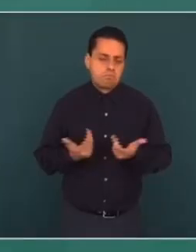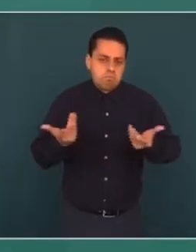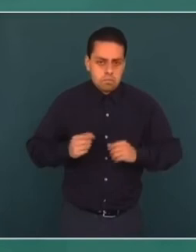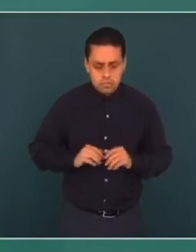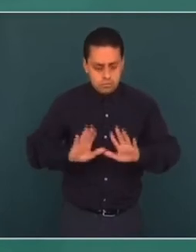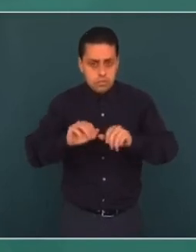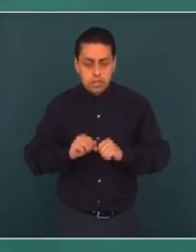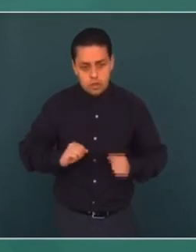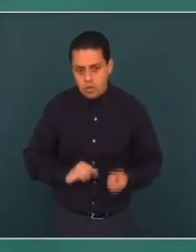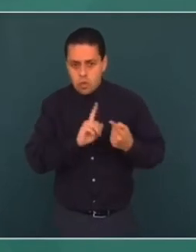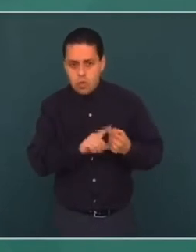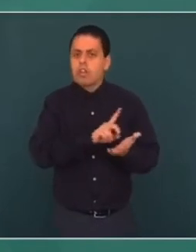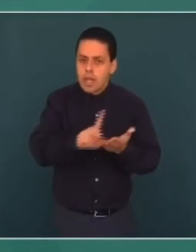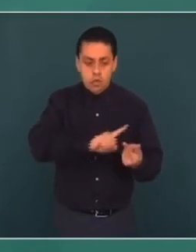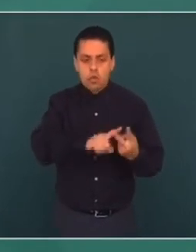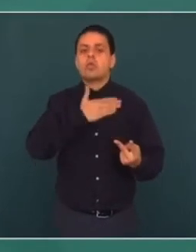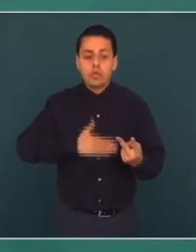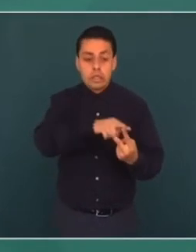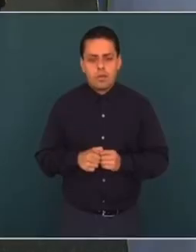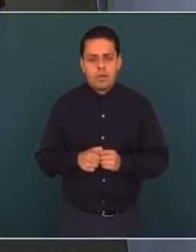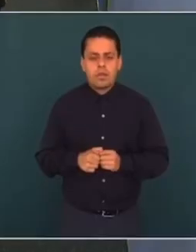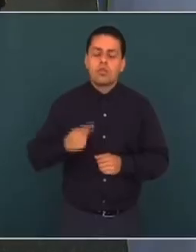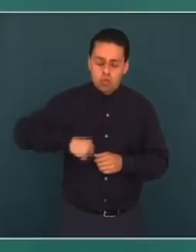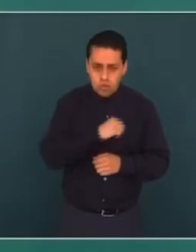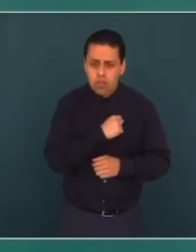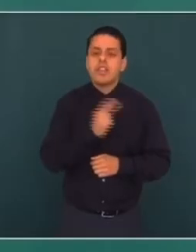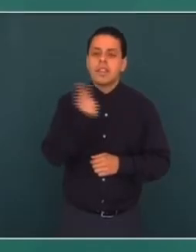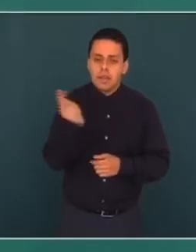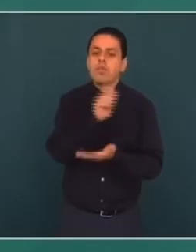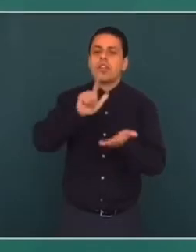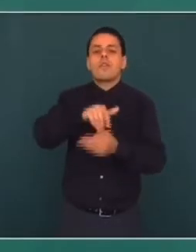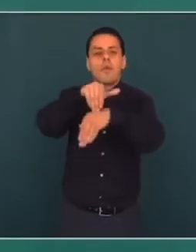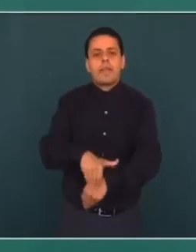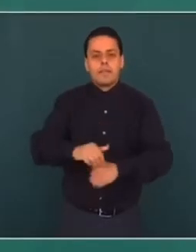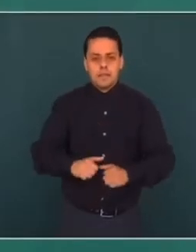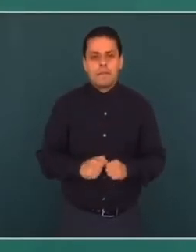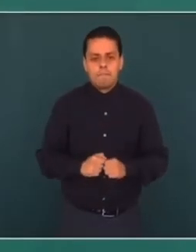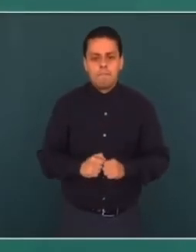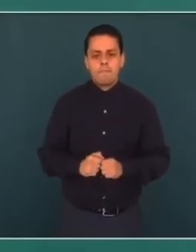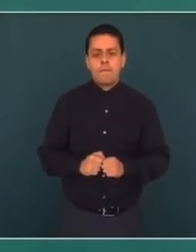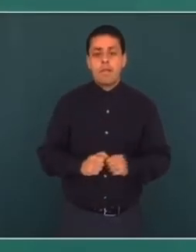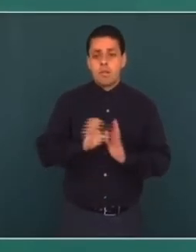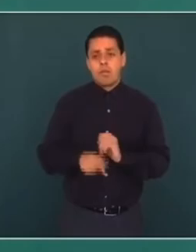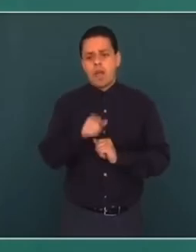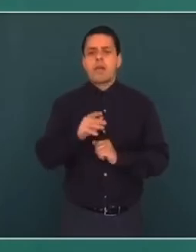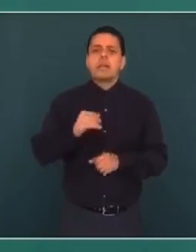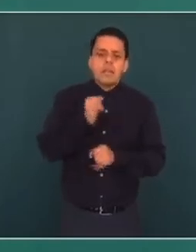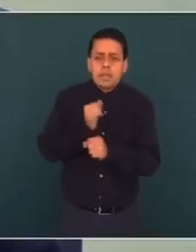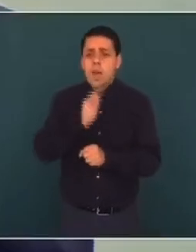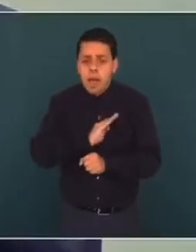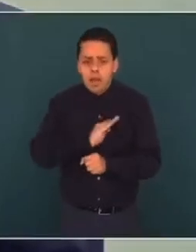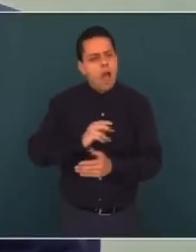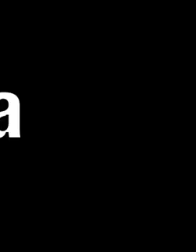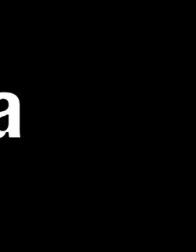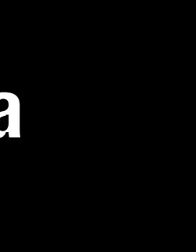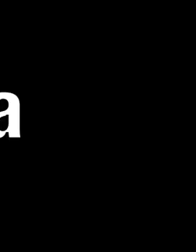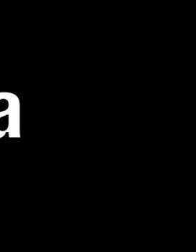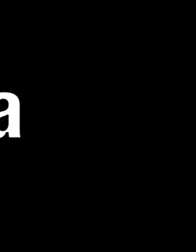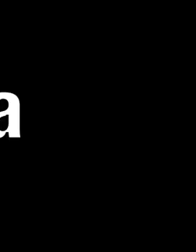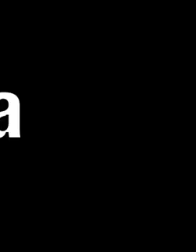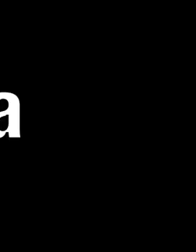una cosa es el derecho y otra cosa es la justicia. Que hay que buscar es que no se viole la ley. Y si está mal el procedimiento, reponerlo.